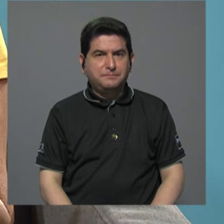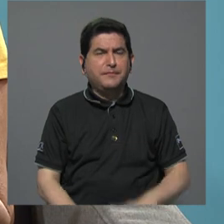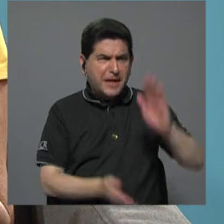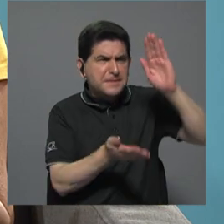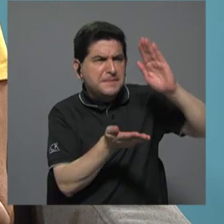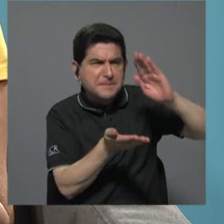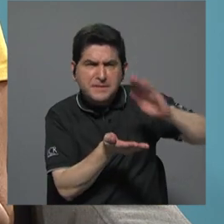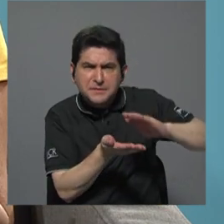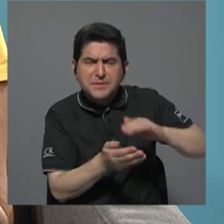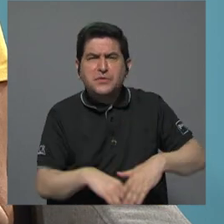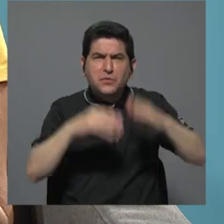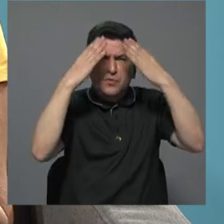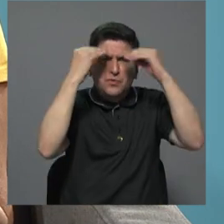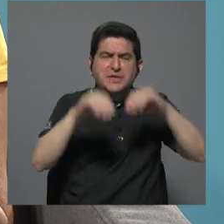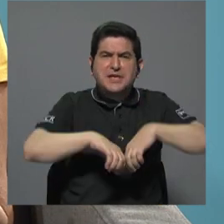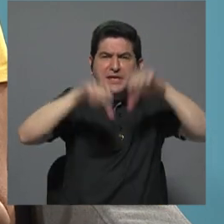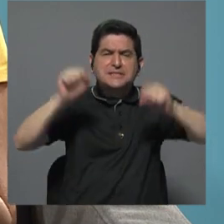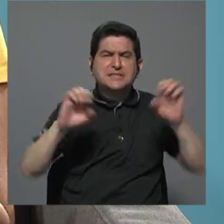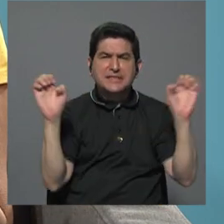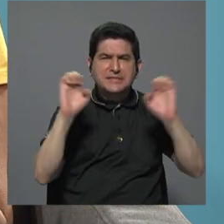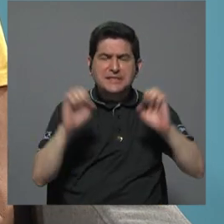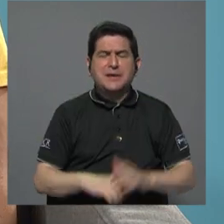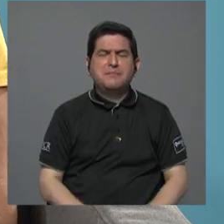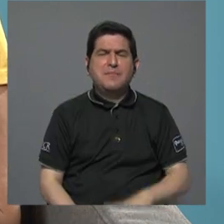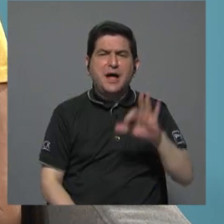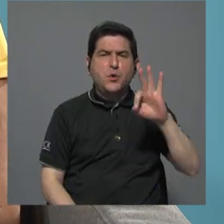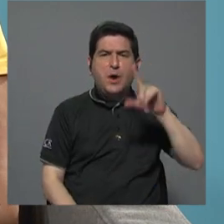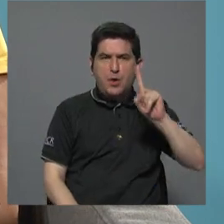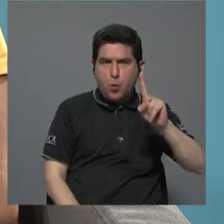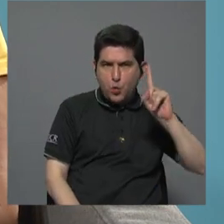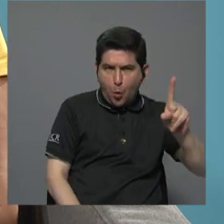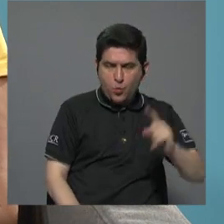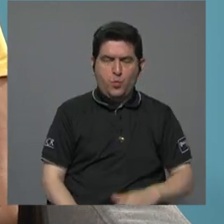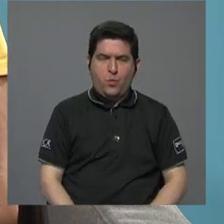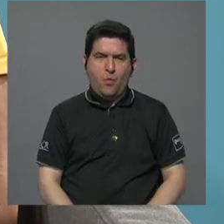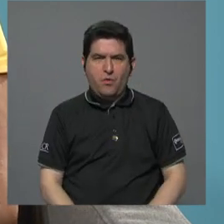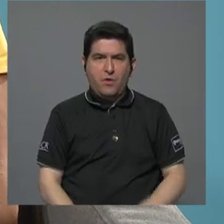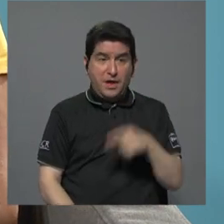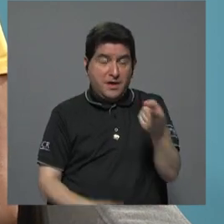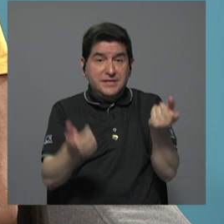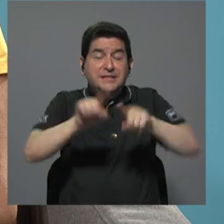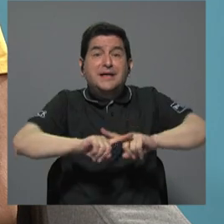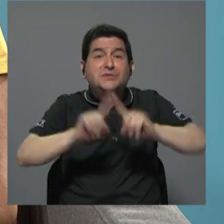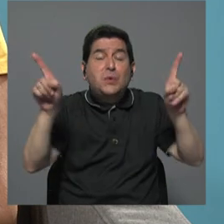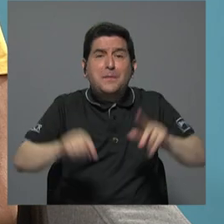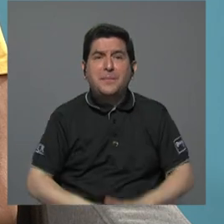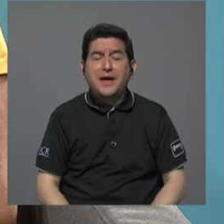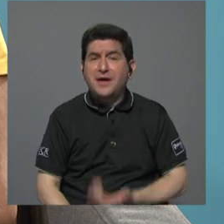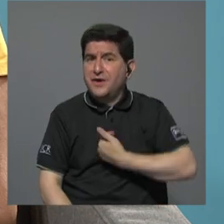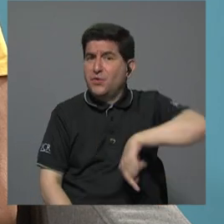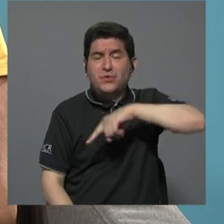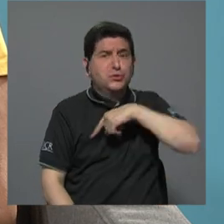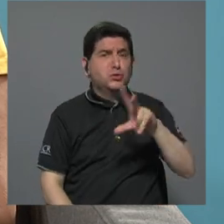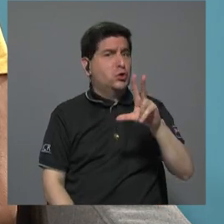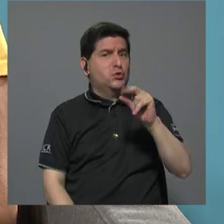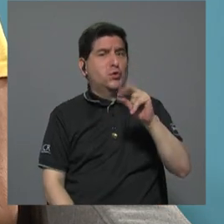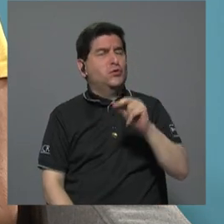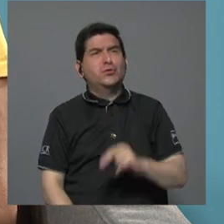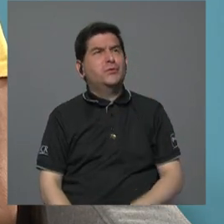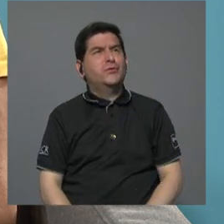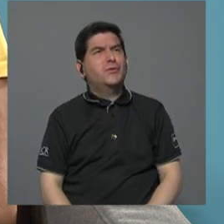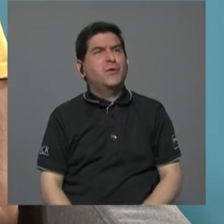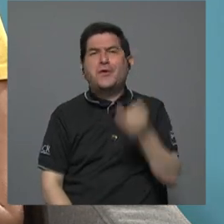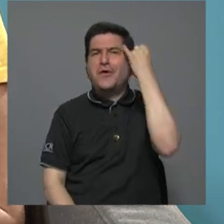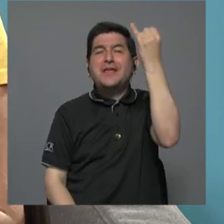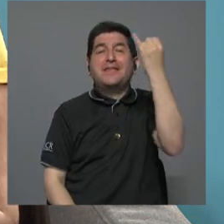disminución, por ejemplo, en los reportes del Sistema de Emergencias del 911, que ofrece, pero esto no nos debe permitir, vamos a ver,